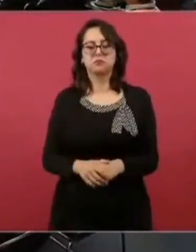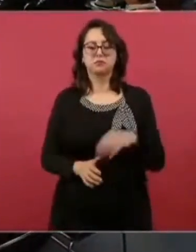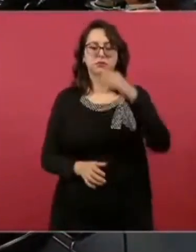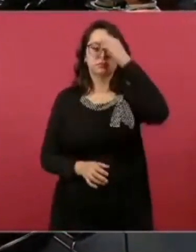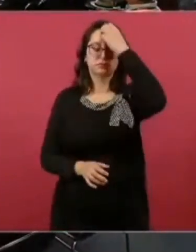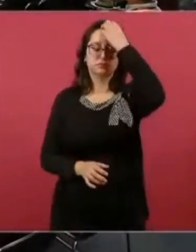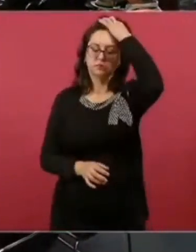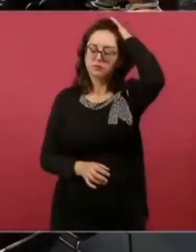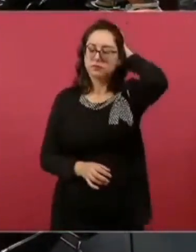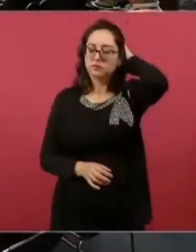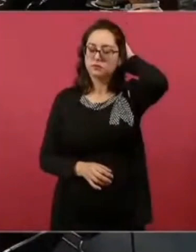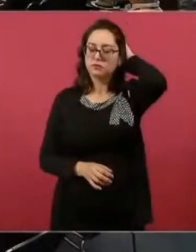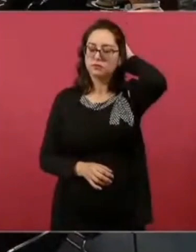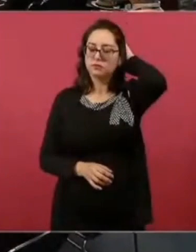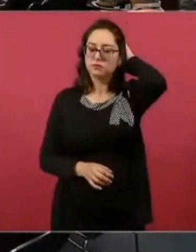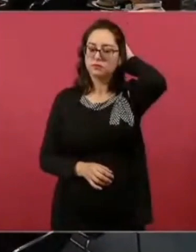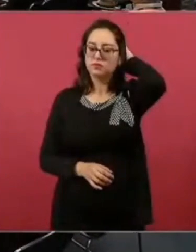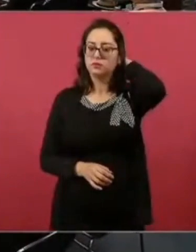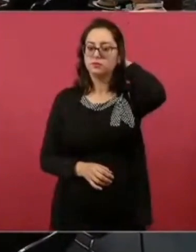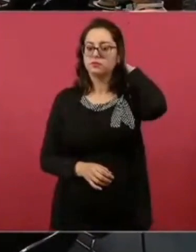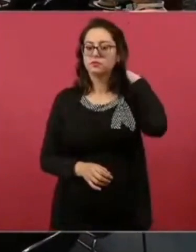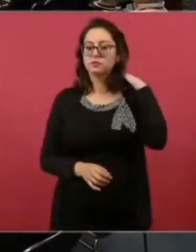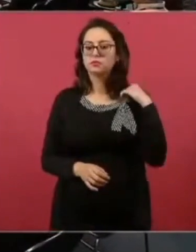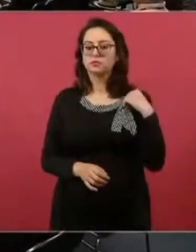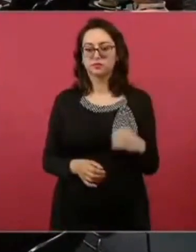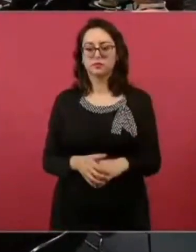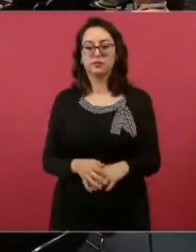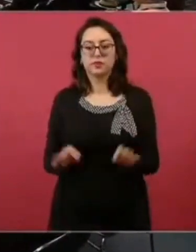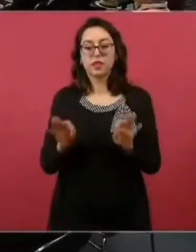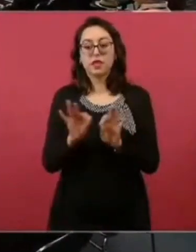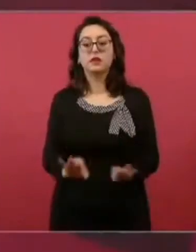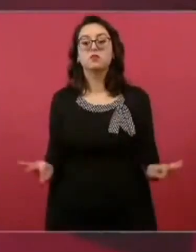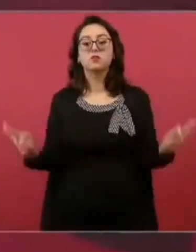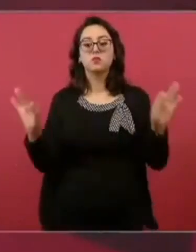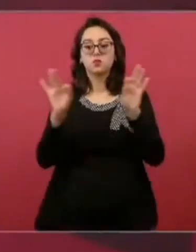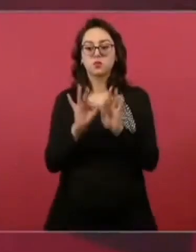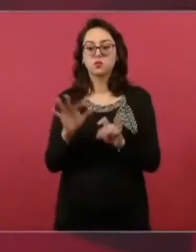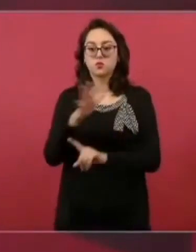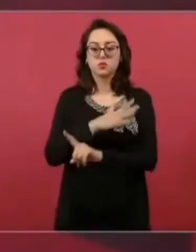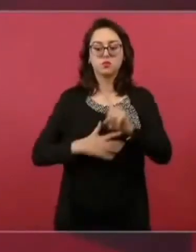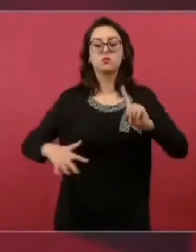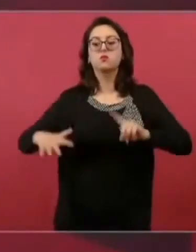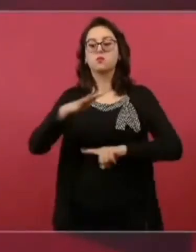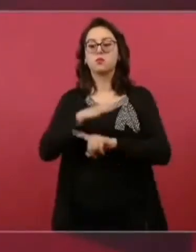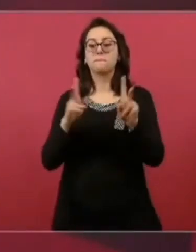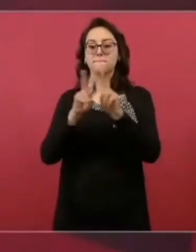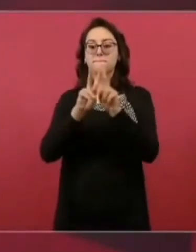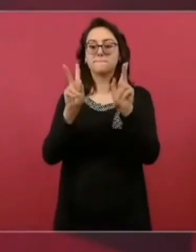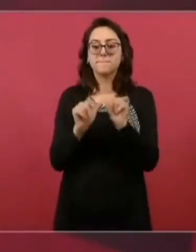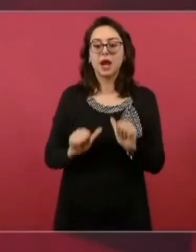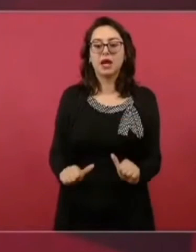lo que se necesita es que podamos vivir en paz seguros